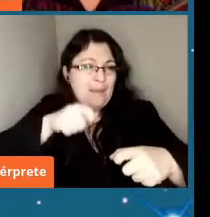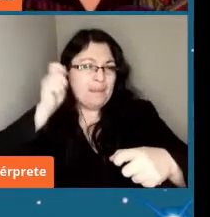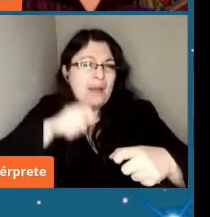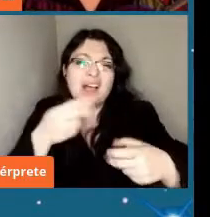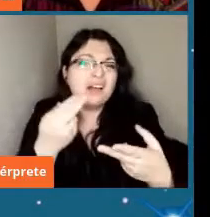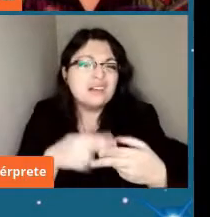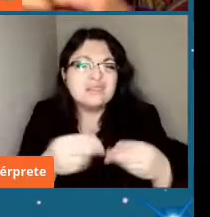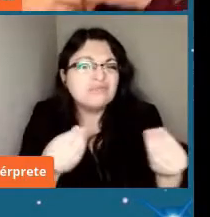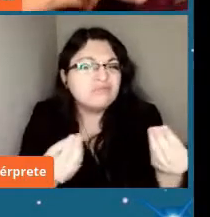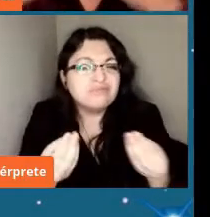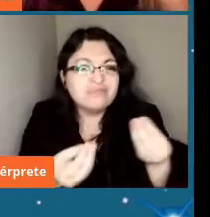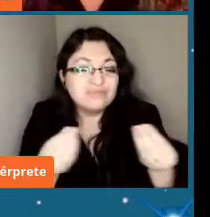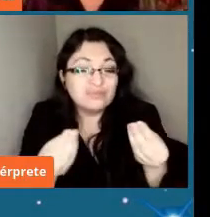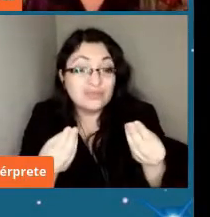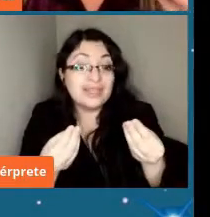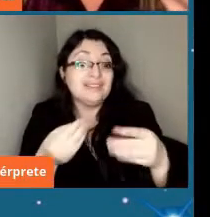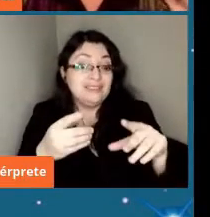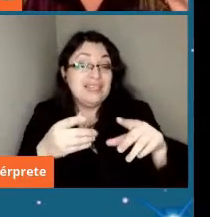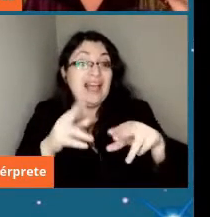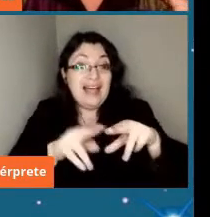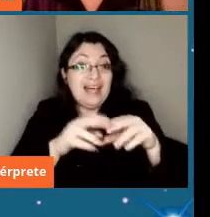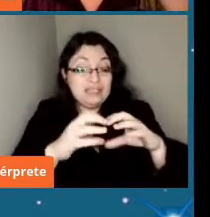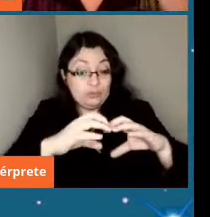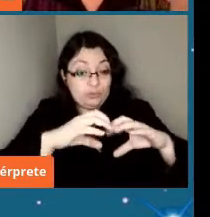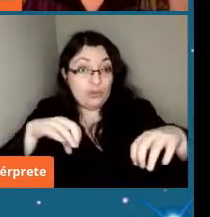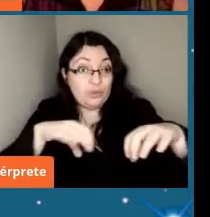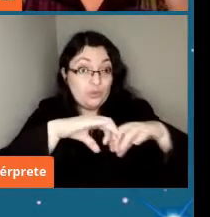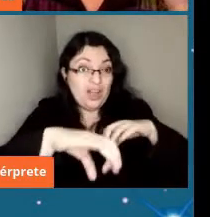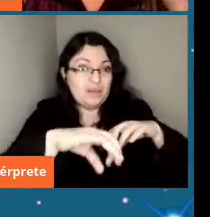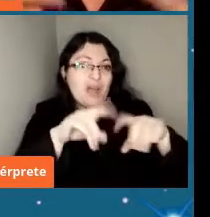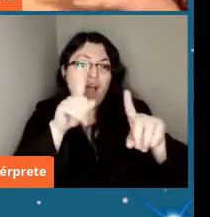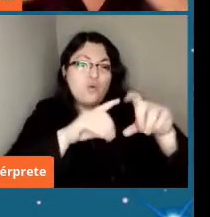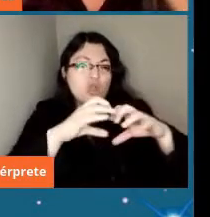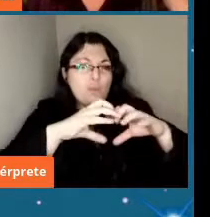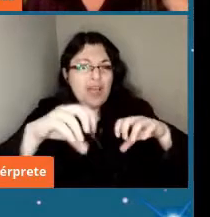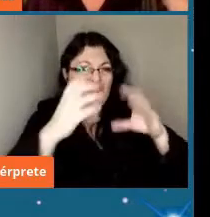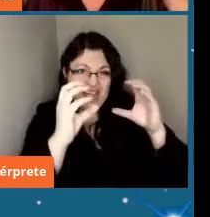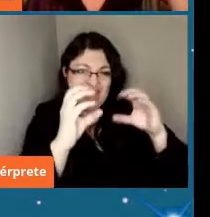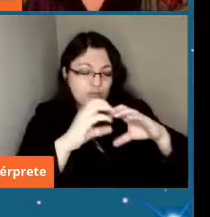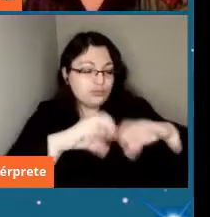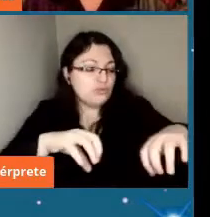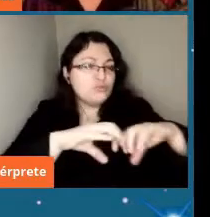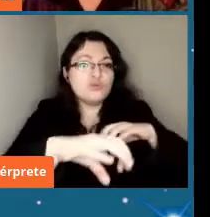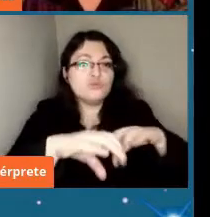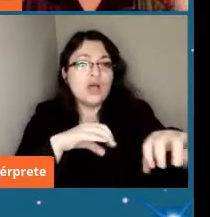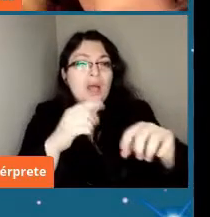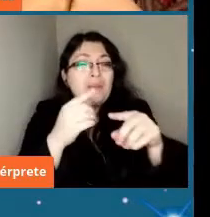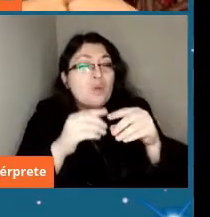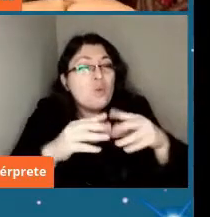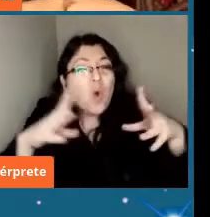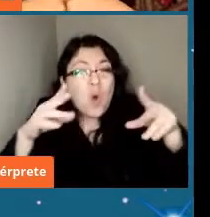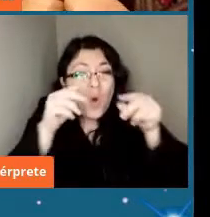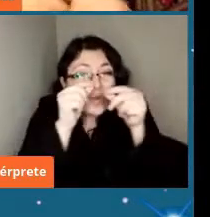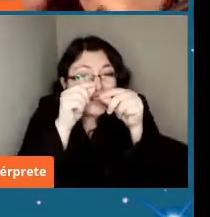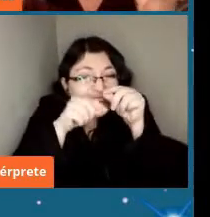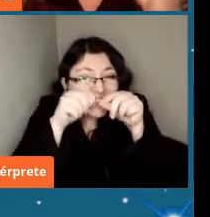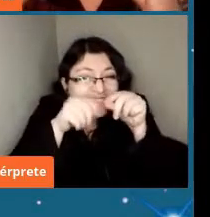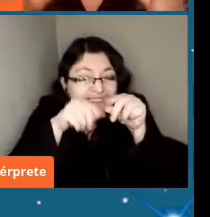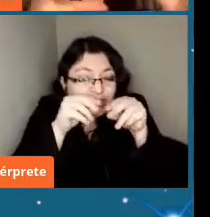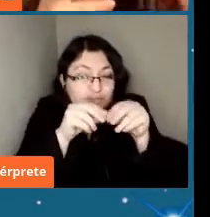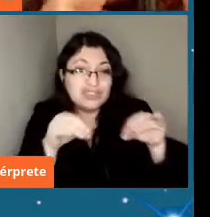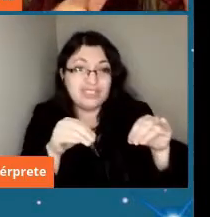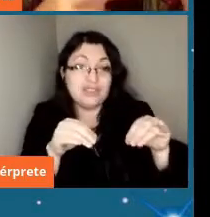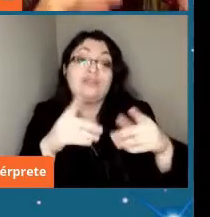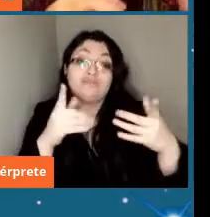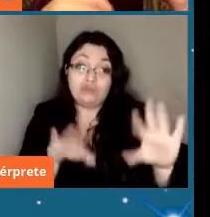pequeños fragmentos grandes y mucho material pequeño lo mismo ocurre en el sistema solar entonces estos grandes impactos lo que